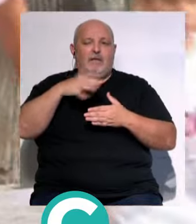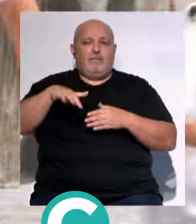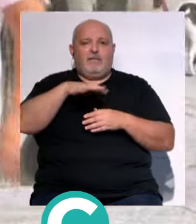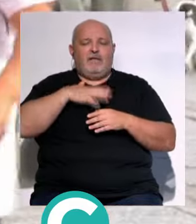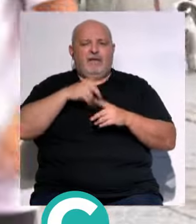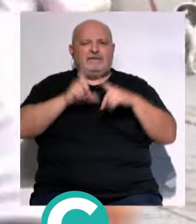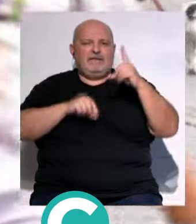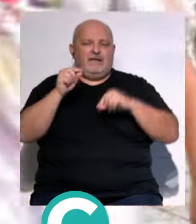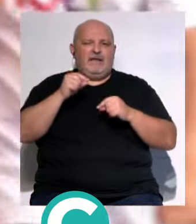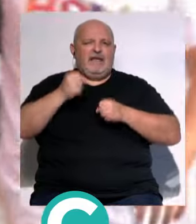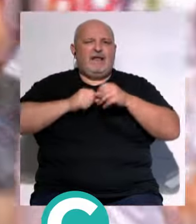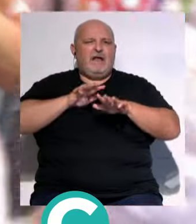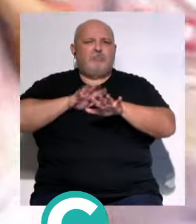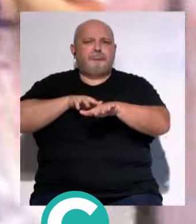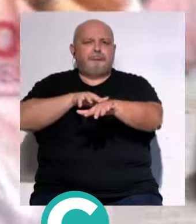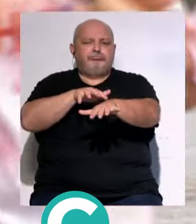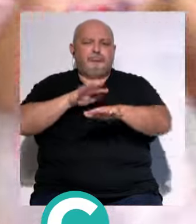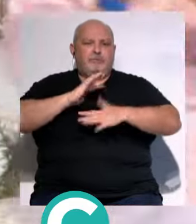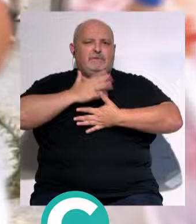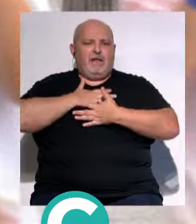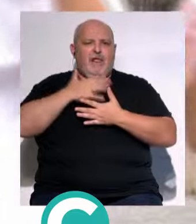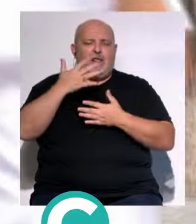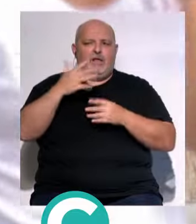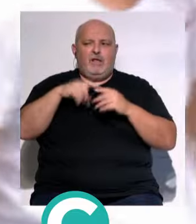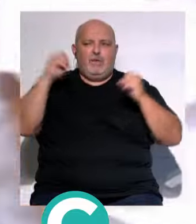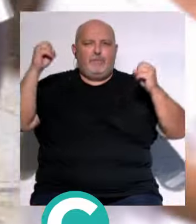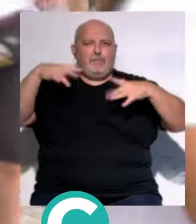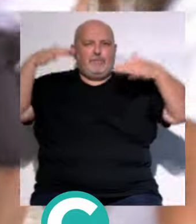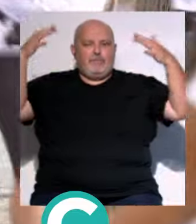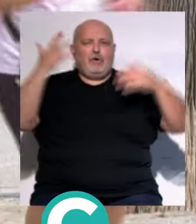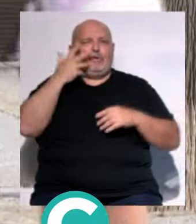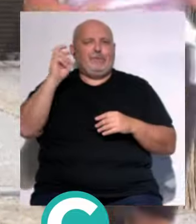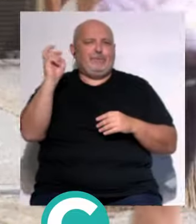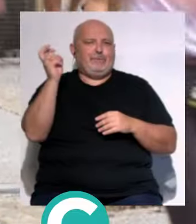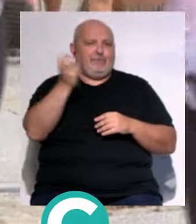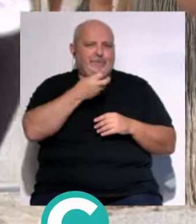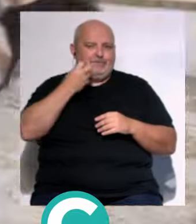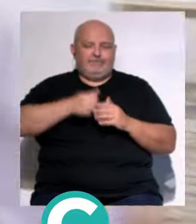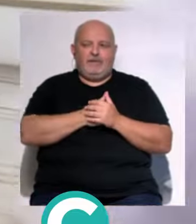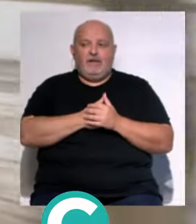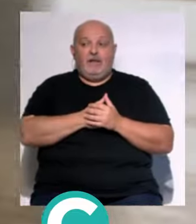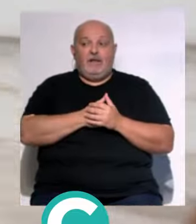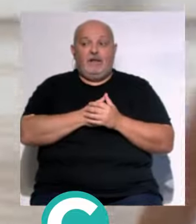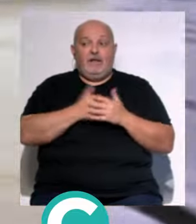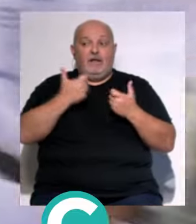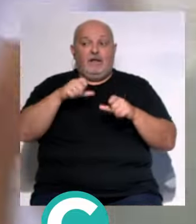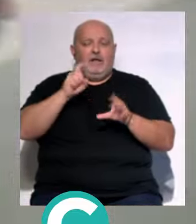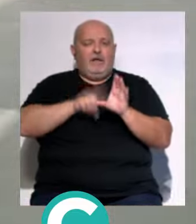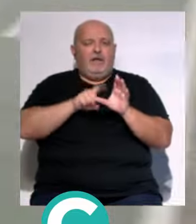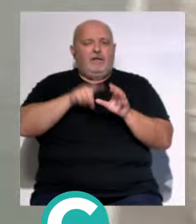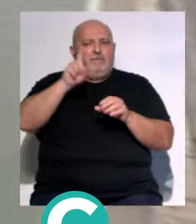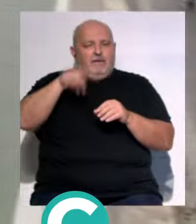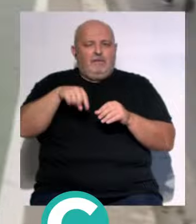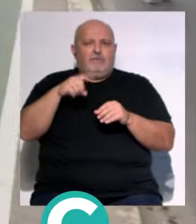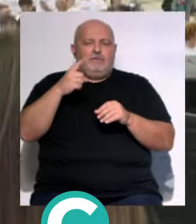la Plaza de la Estrella... ...una carrera que estuvo llena de sorpresas... ...y de polvos multicolores... ...a lo largo de toda la ciudad... ...además la cita contó... la